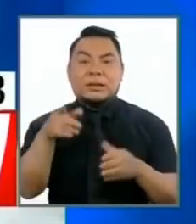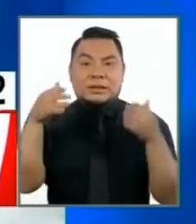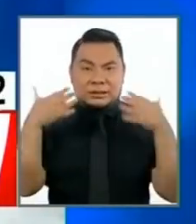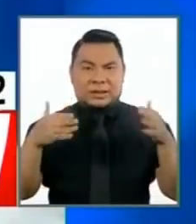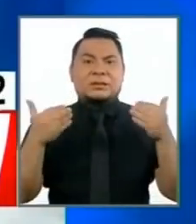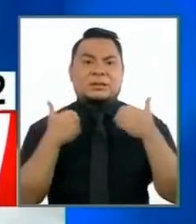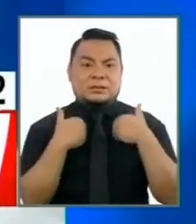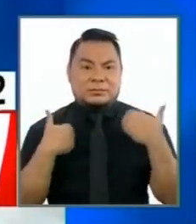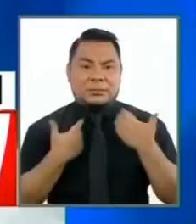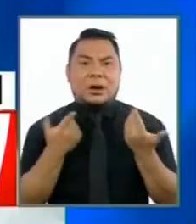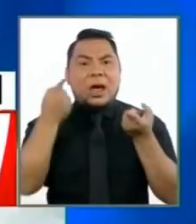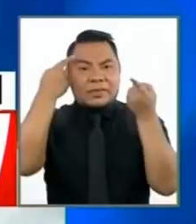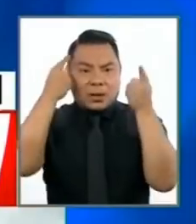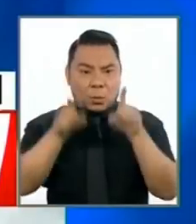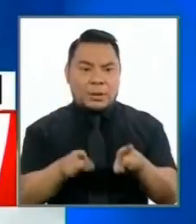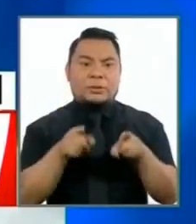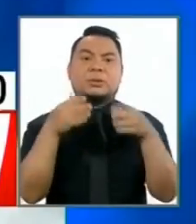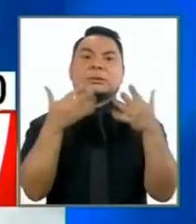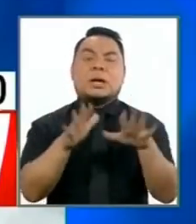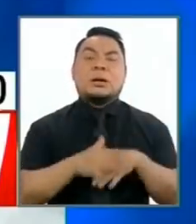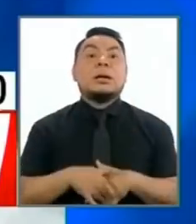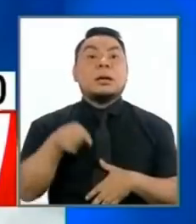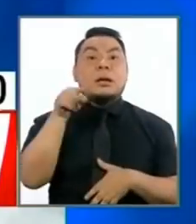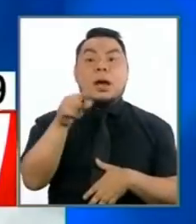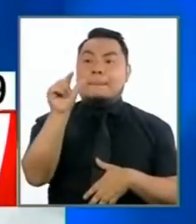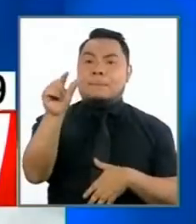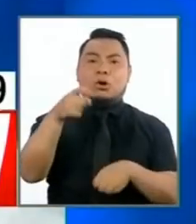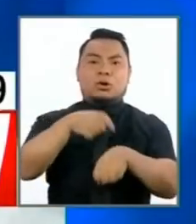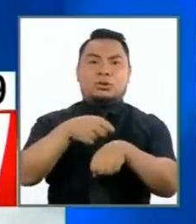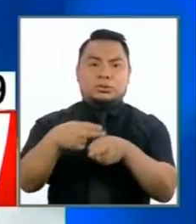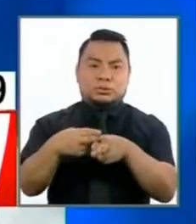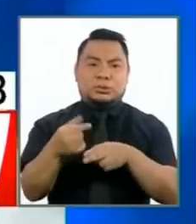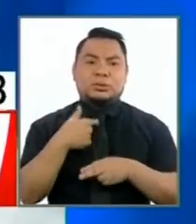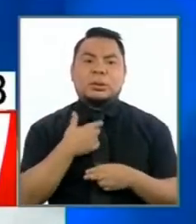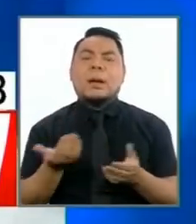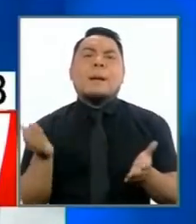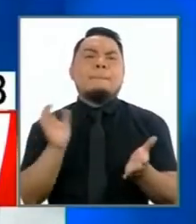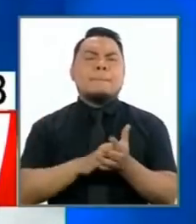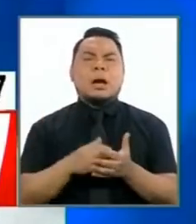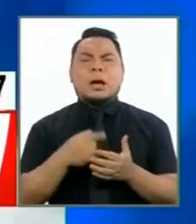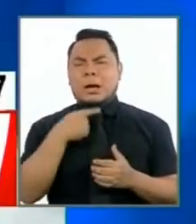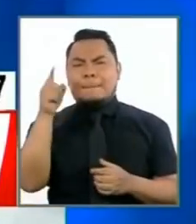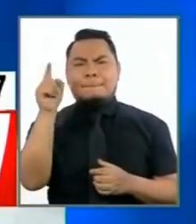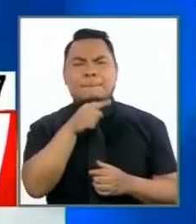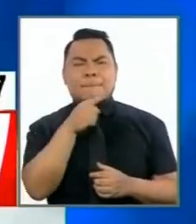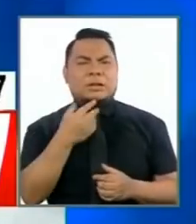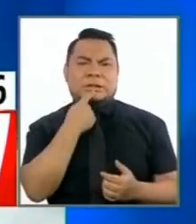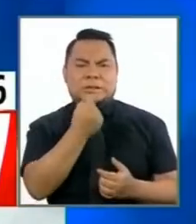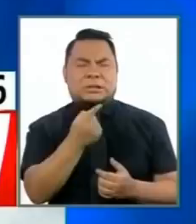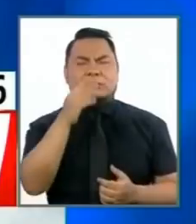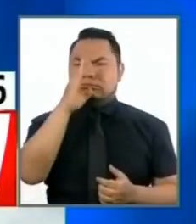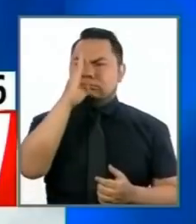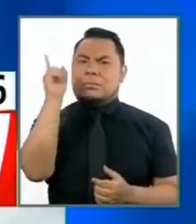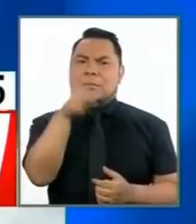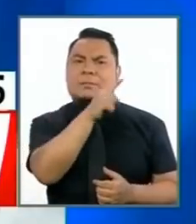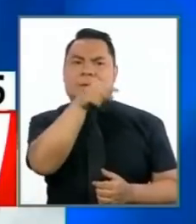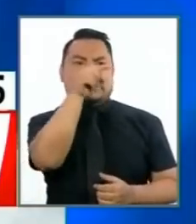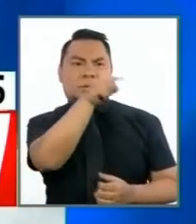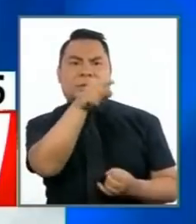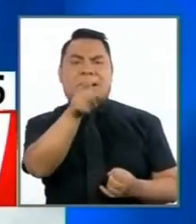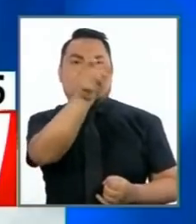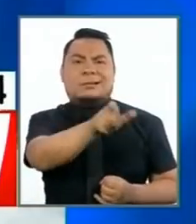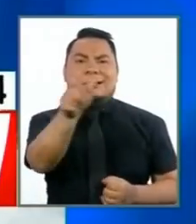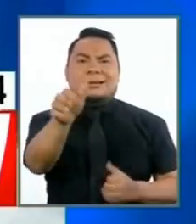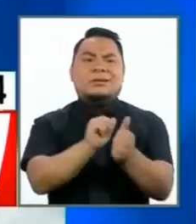ya tenemos un acuerdo. Y en estos pocos segundos mi más crítica severa contra estos